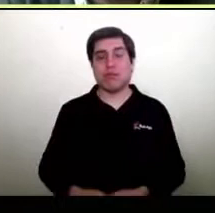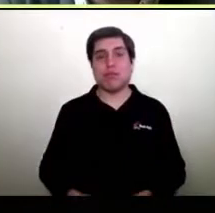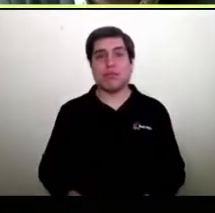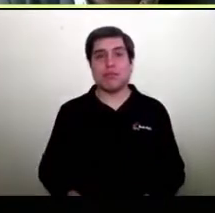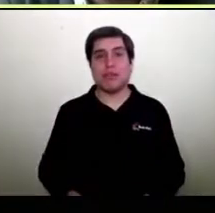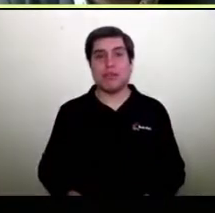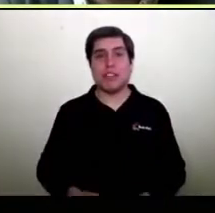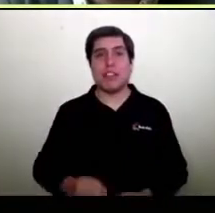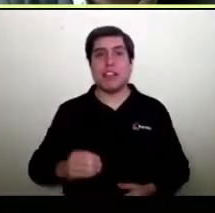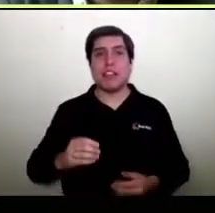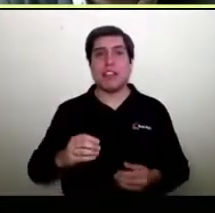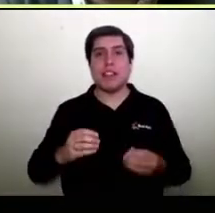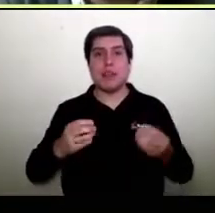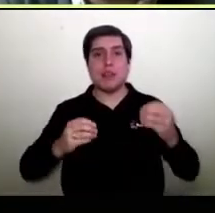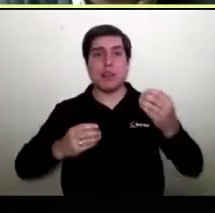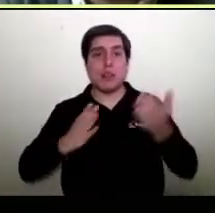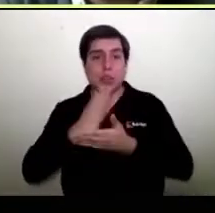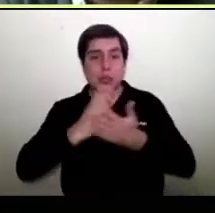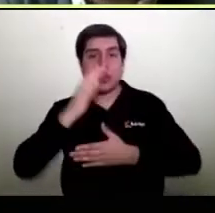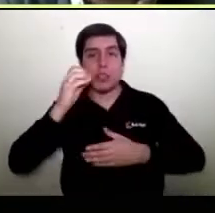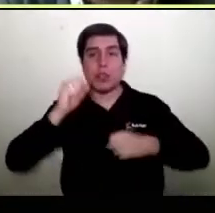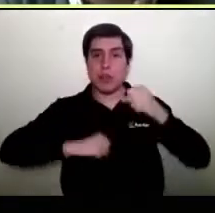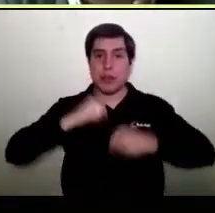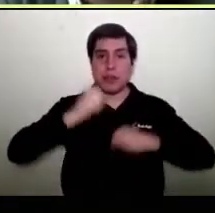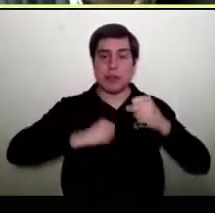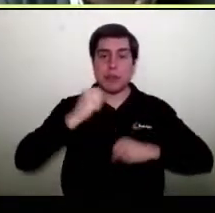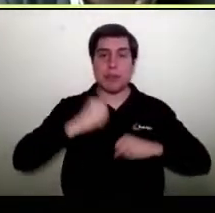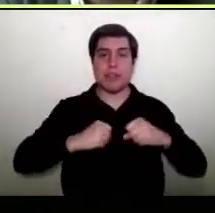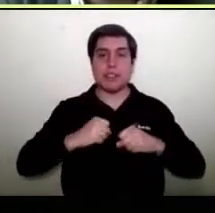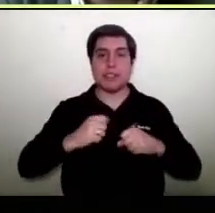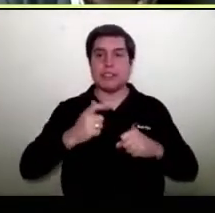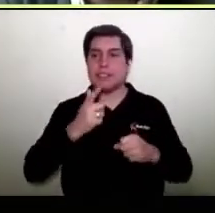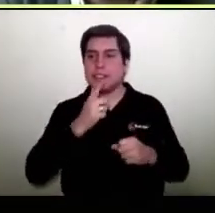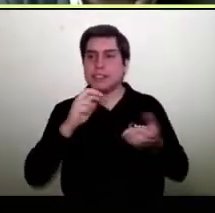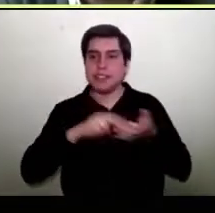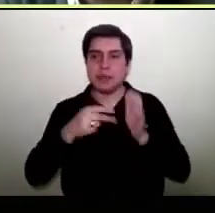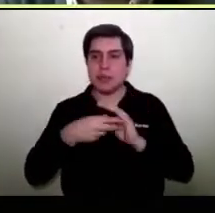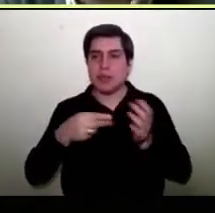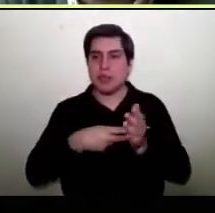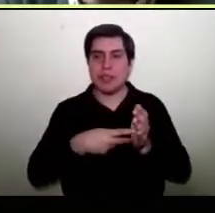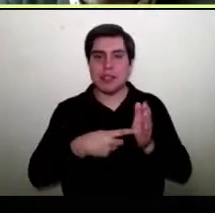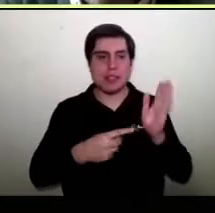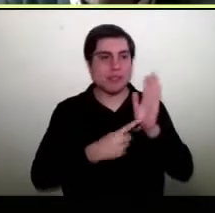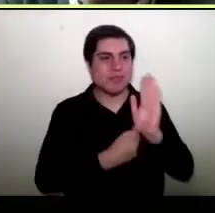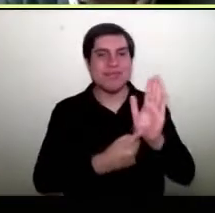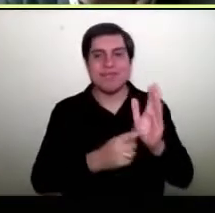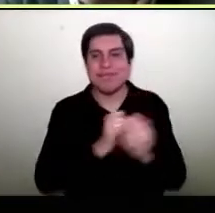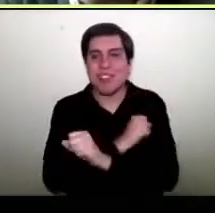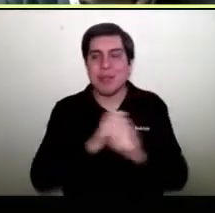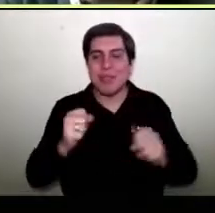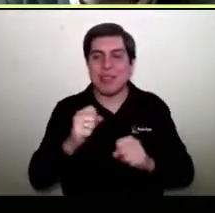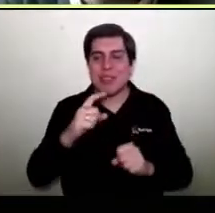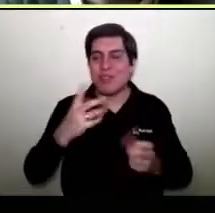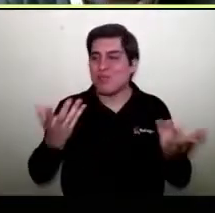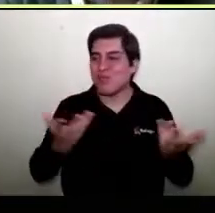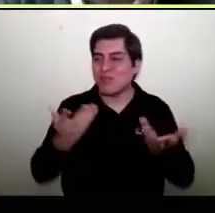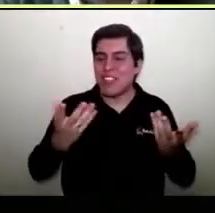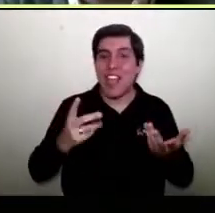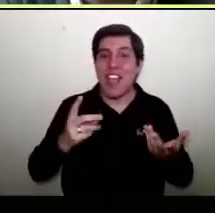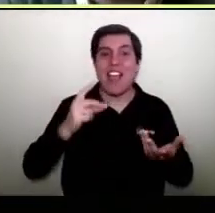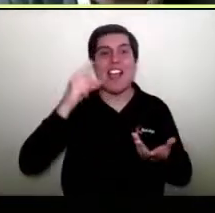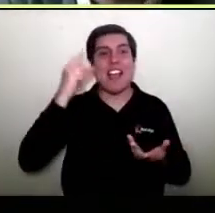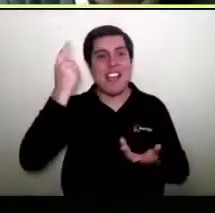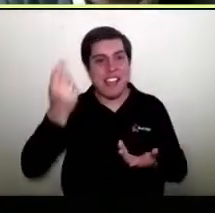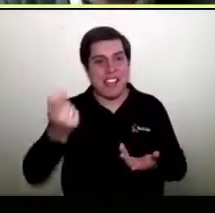Muchas veces cuando uno parte con una PYME, el gran problema que tiene es exactamente ese, que no nos pueden ver. Y de ahí nace la necesidad de la Cámara Nacional de